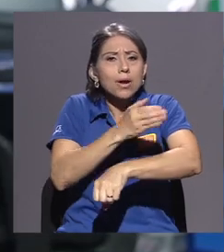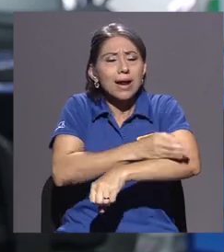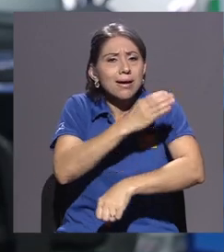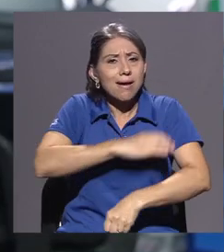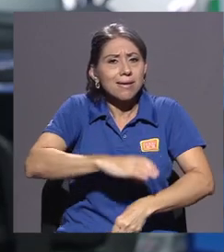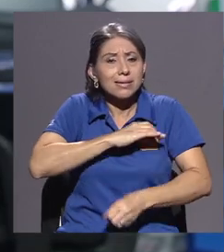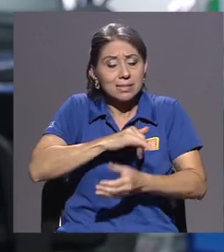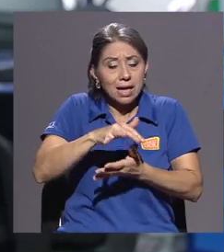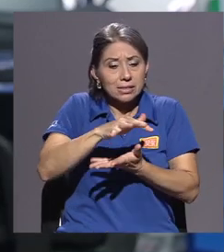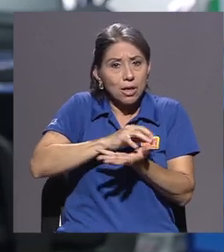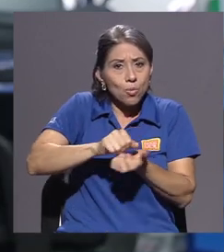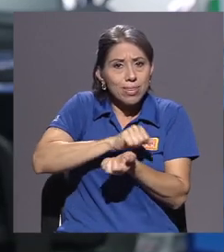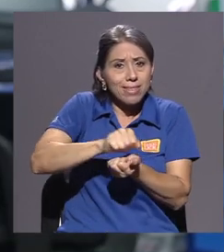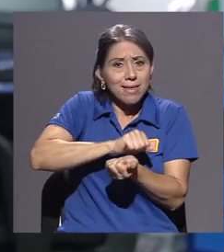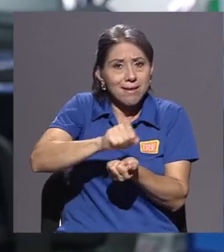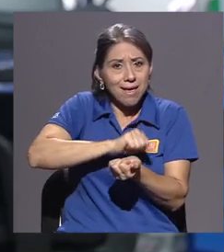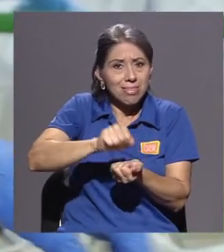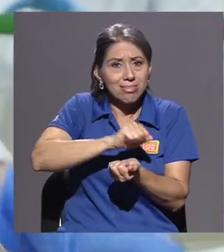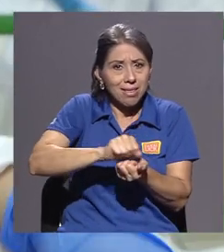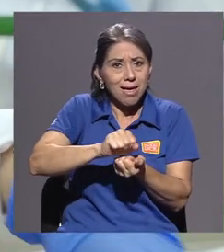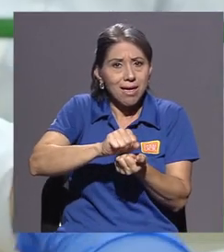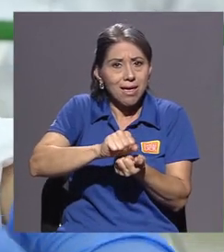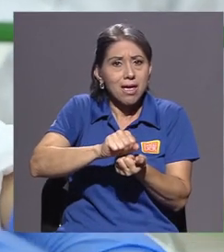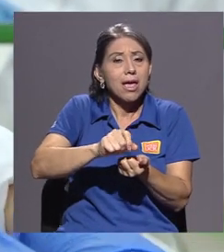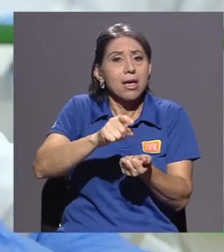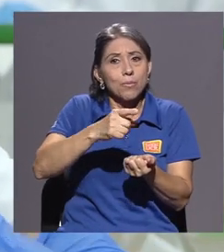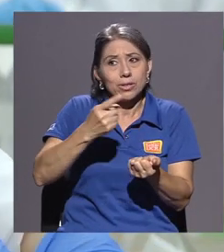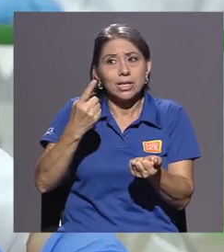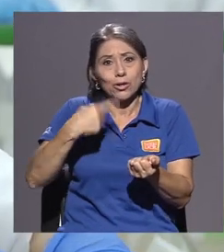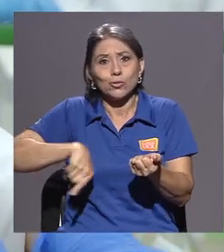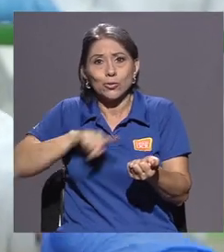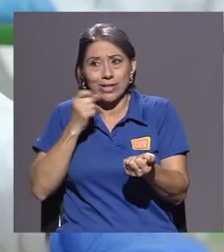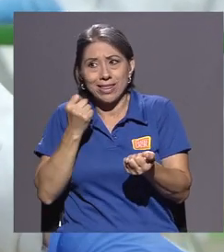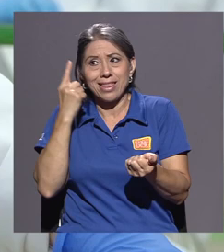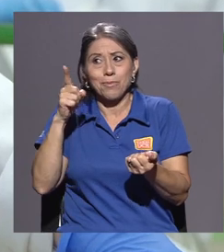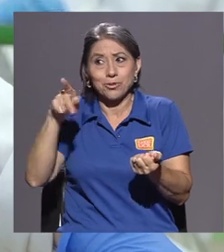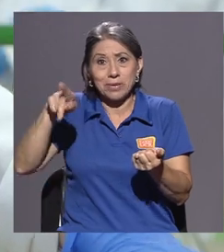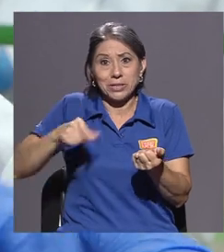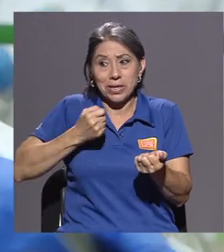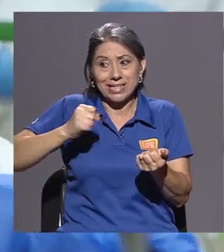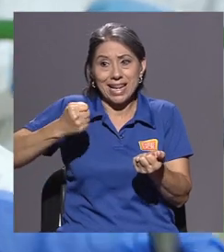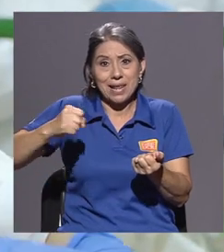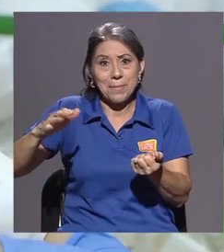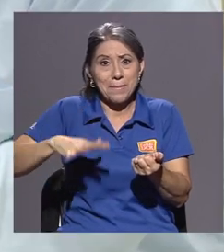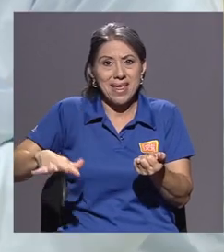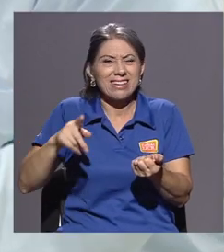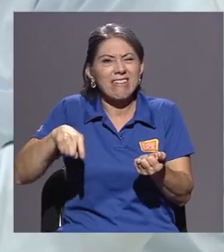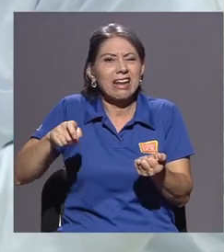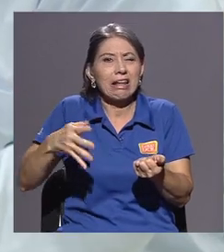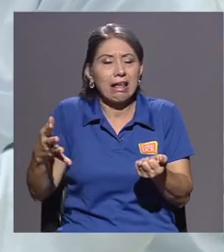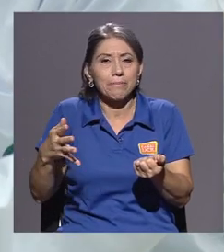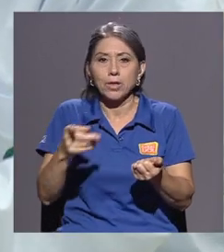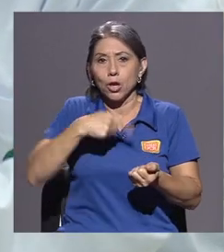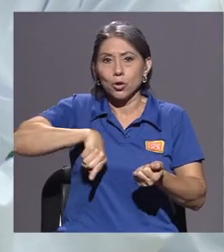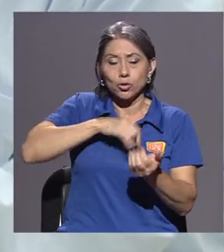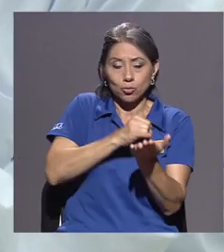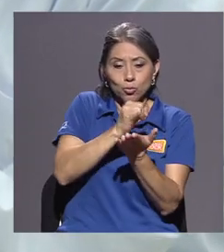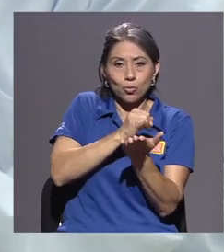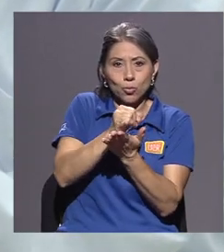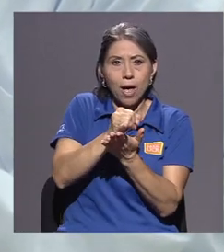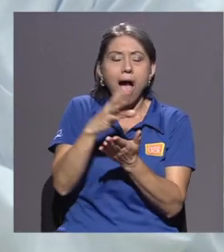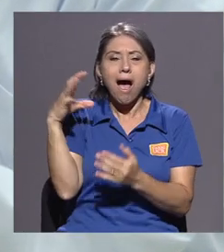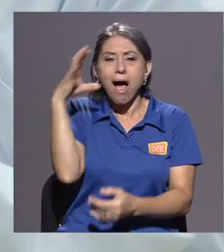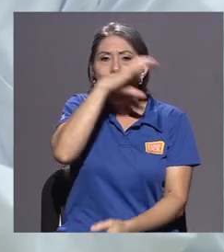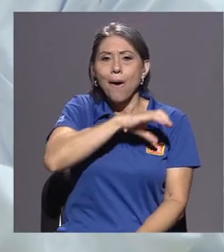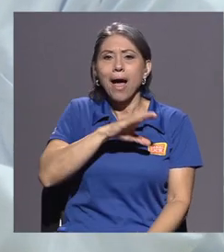detergente. Según lo que teníamos entendido, que era lo que los conserjes requerían. Entre las investigaciones que hicimos, determinamos que el carbonato de